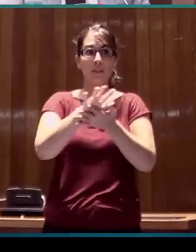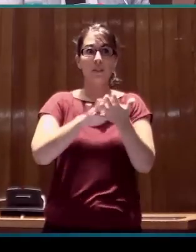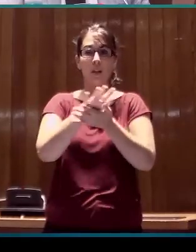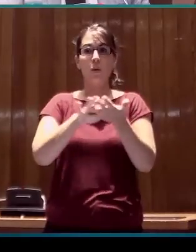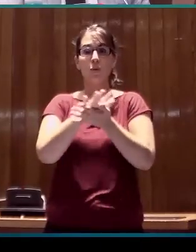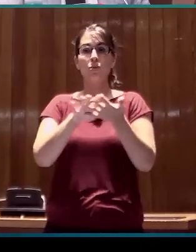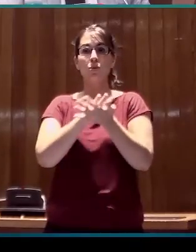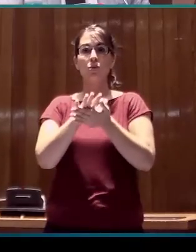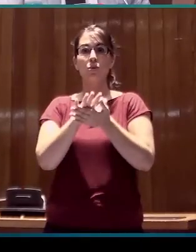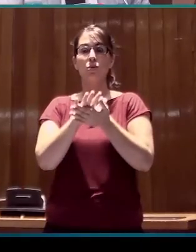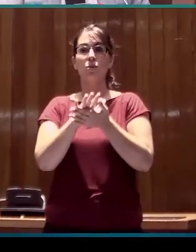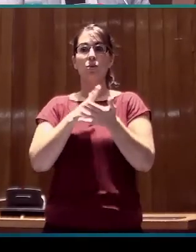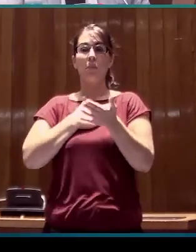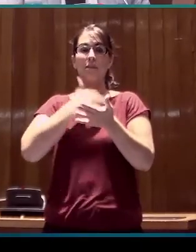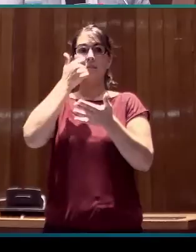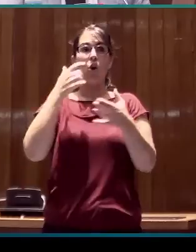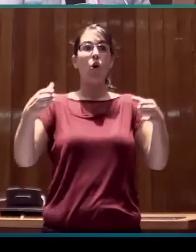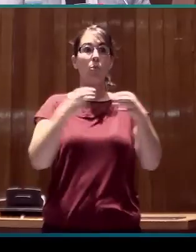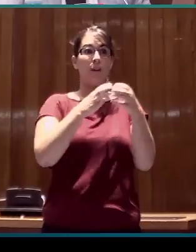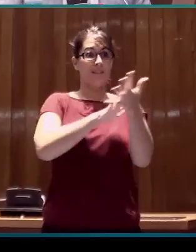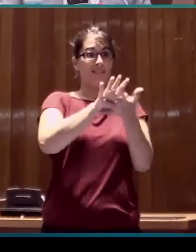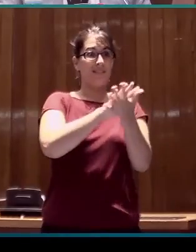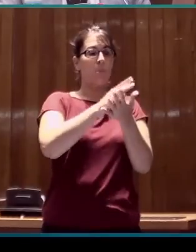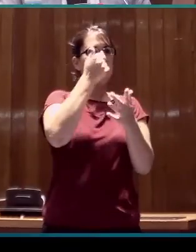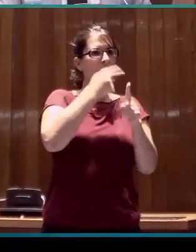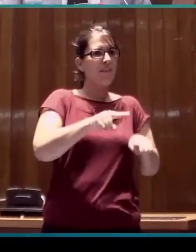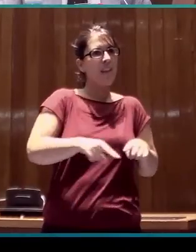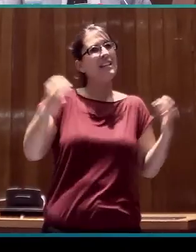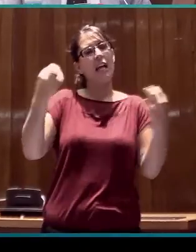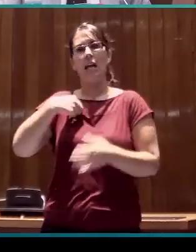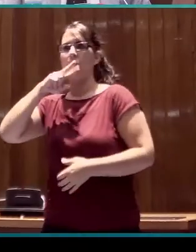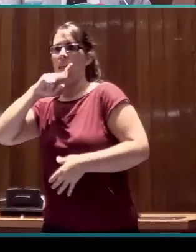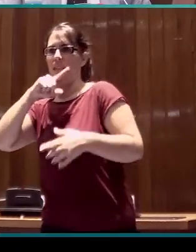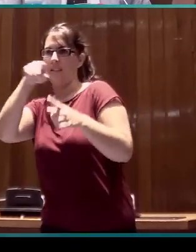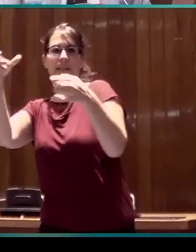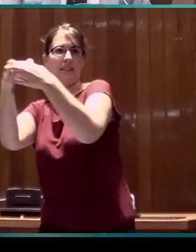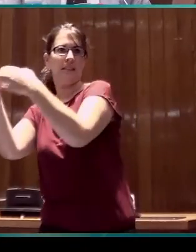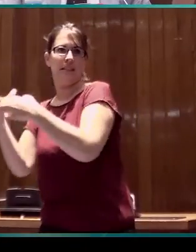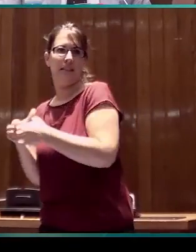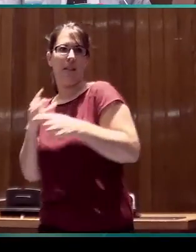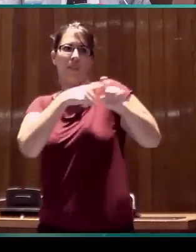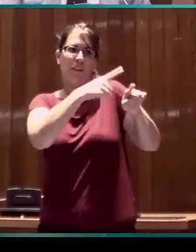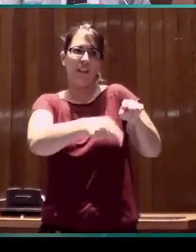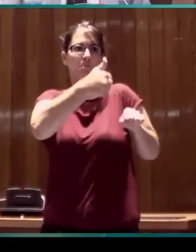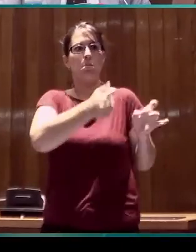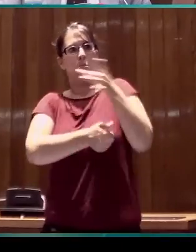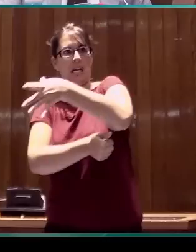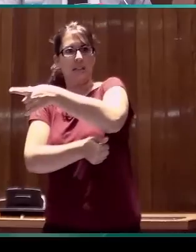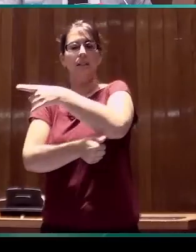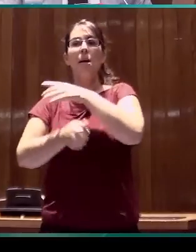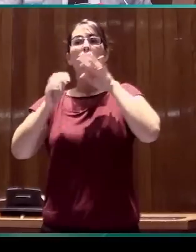de signos que en comunidades de lenguas de hablantes. Pero también un aspecto que olvidamos a menudo por